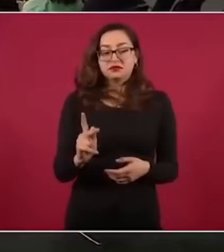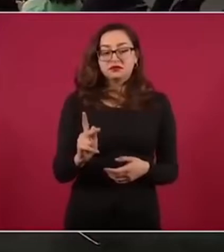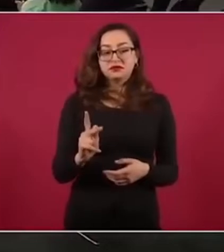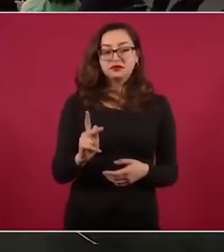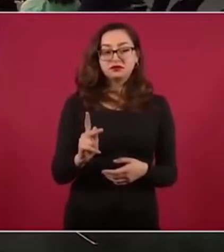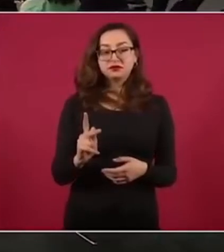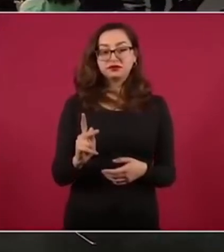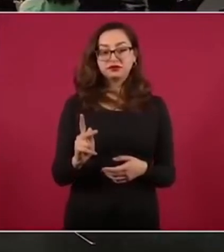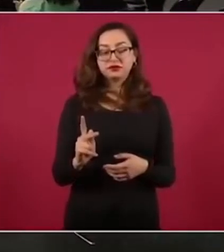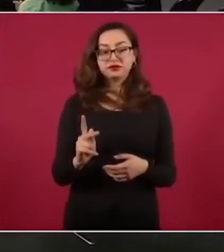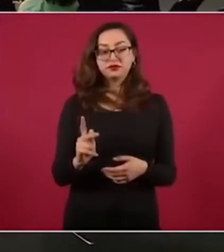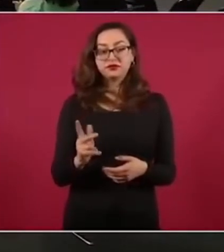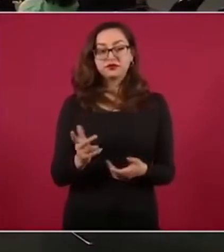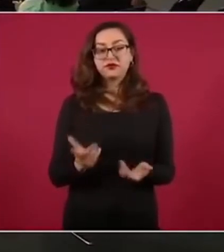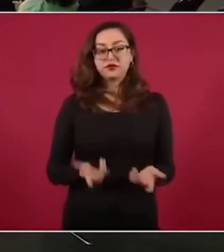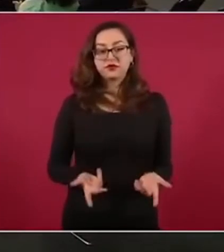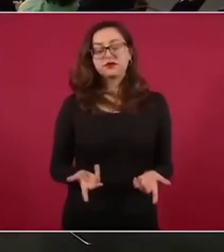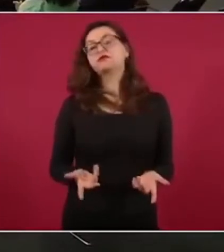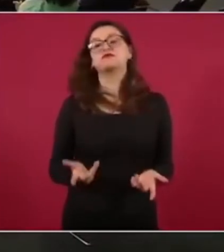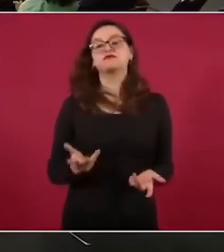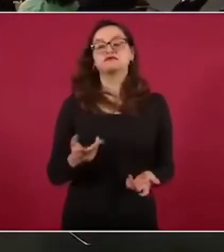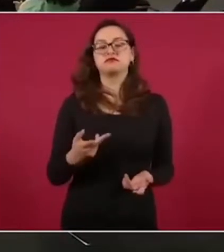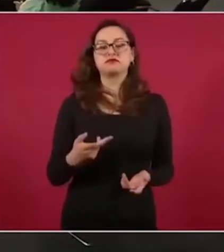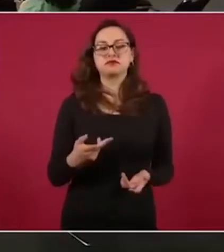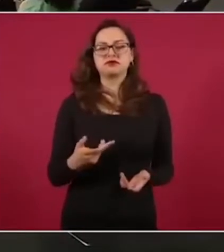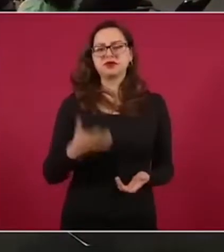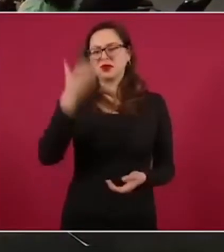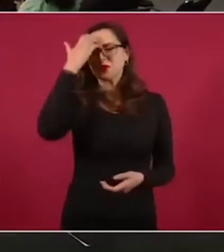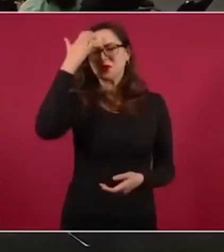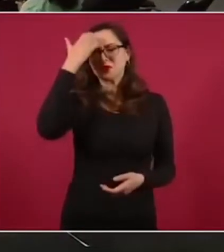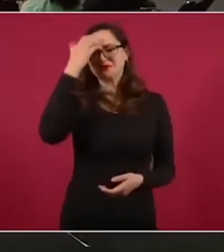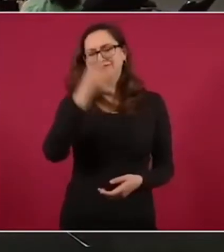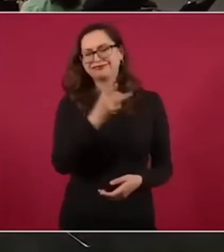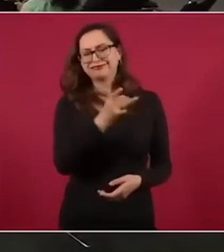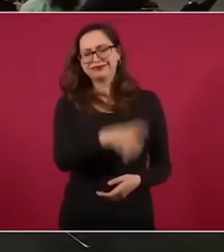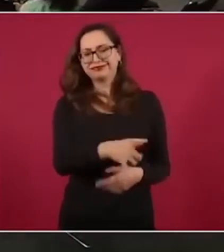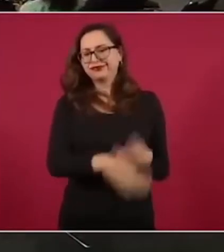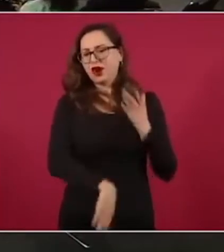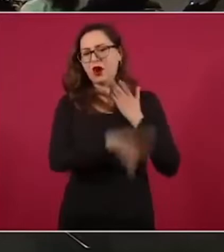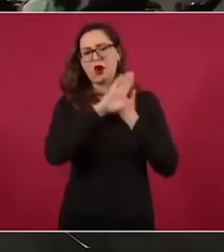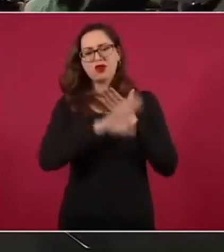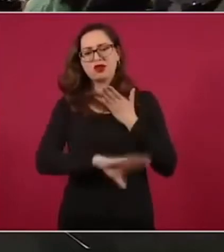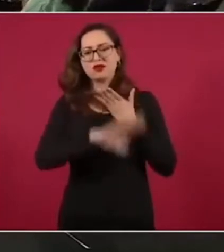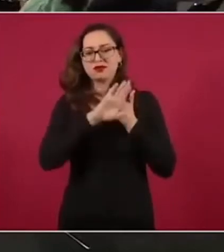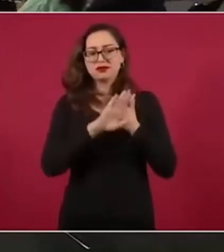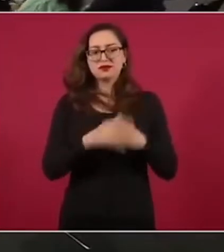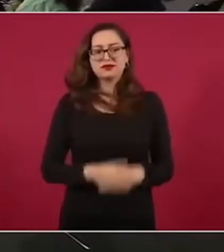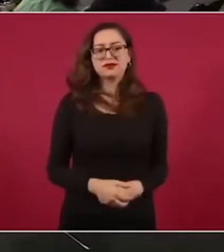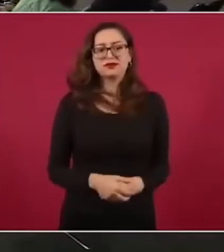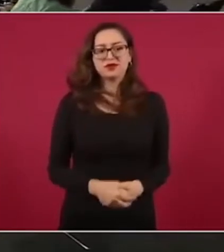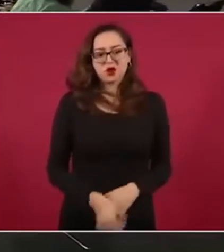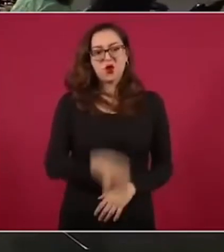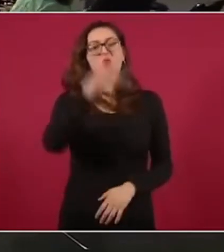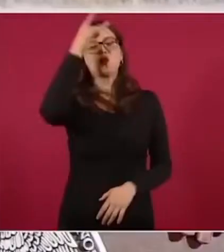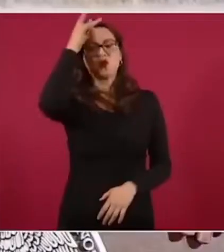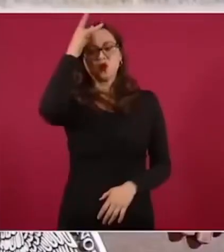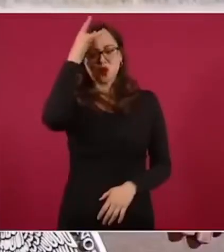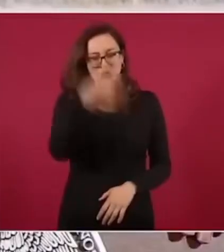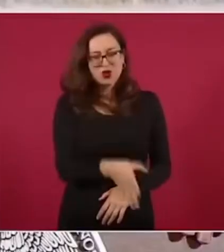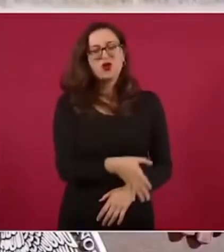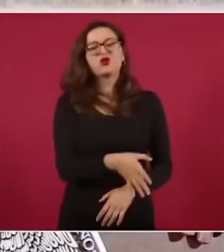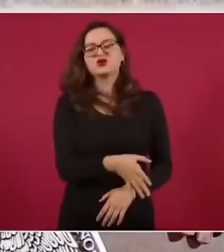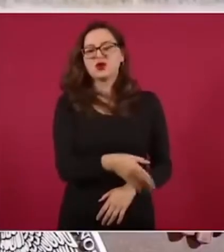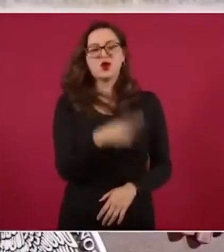Pero ahora sí que, como se dice coloquialmente, los conozco. Te conozco, bacalao, aunque vengas